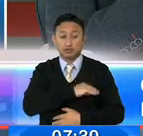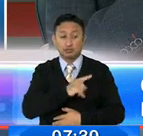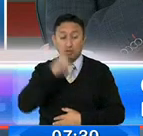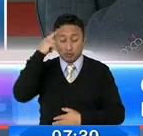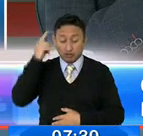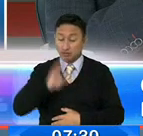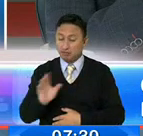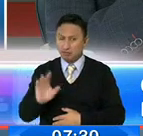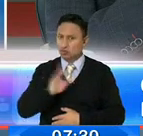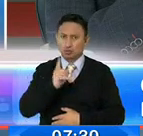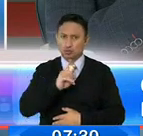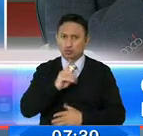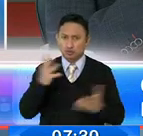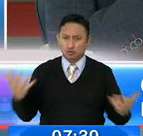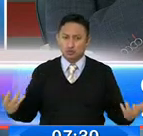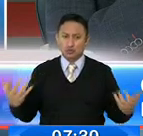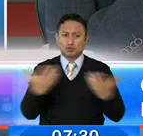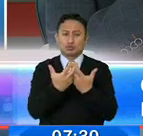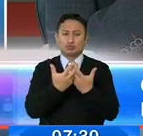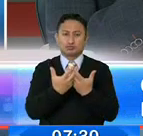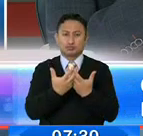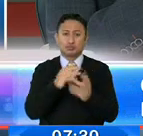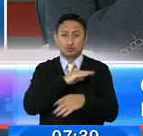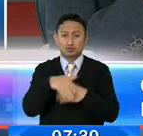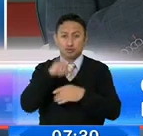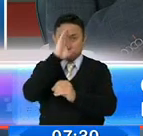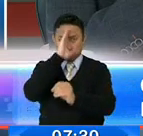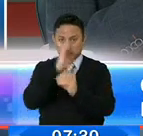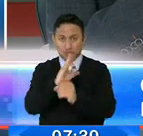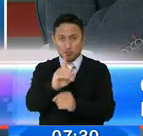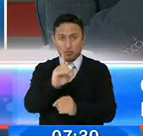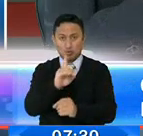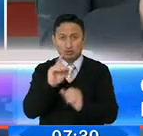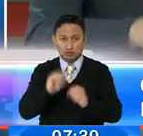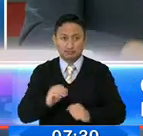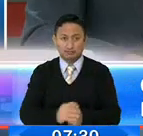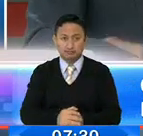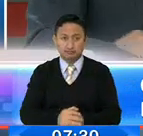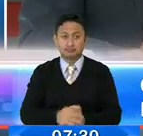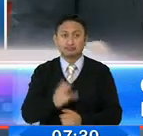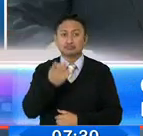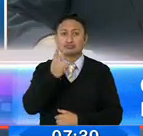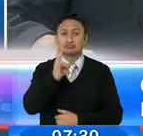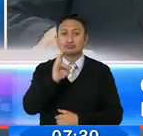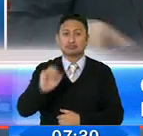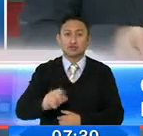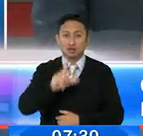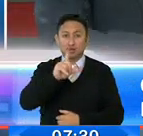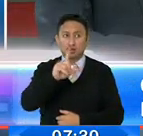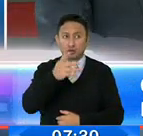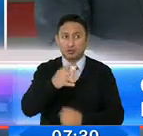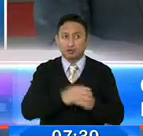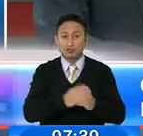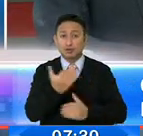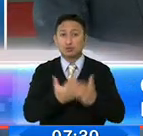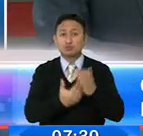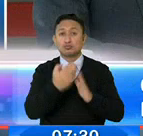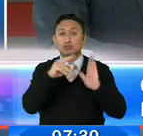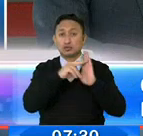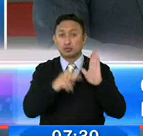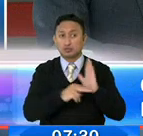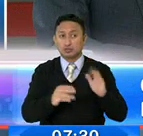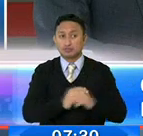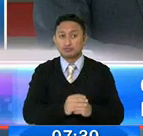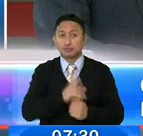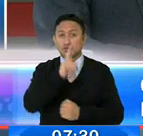gobierno, sino todos por una lucha en conjunto. Tenemos alrededor, desde el 17 de julio, que les estoy hablando de las nuevas medidas, tenemos alrededor